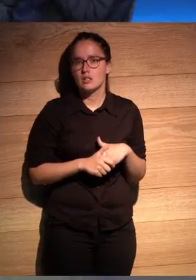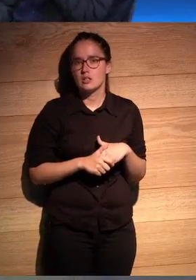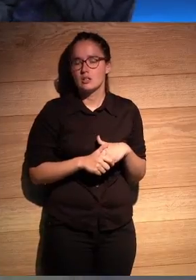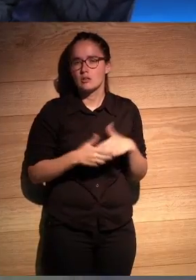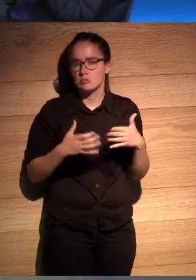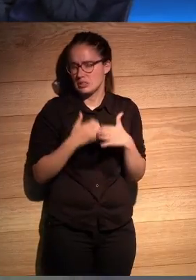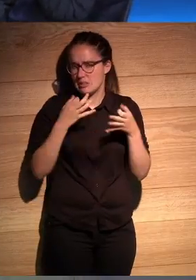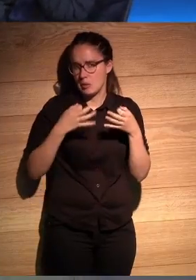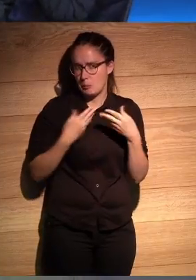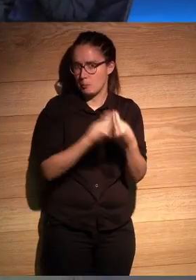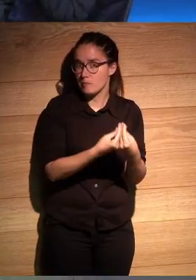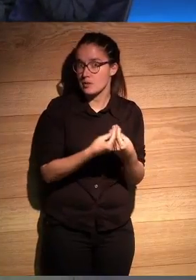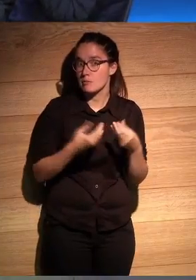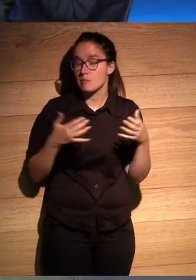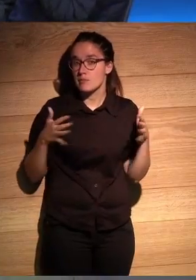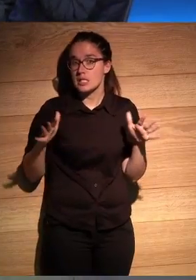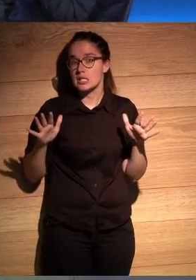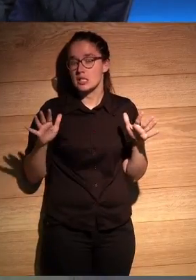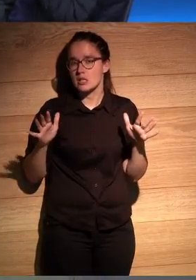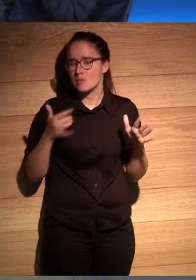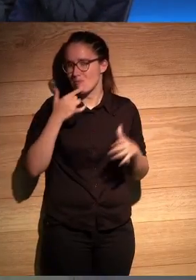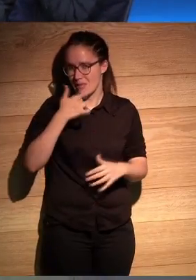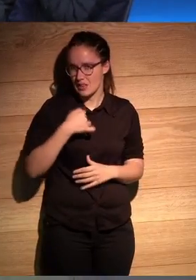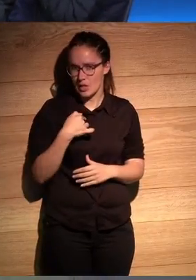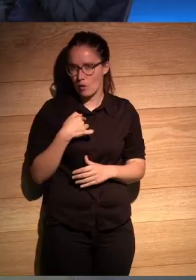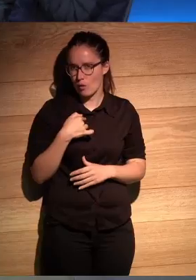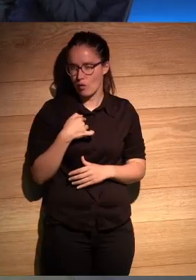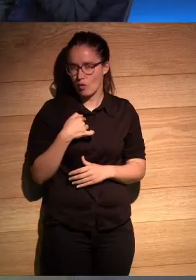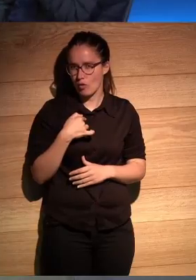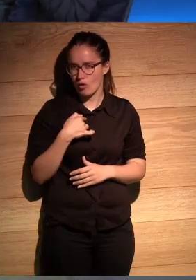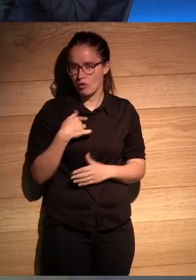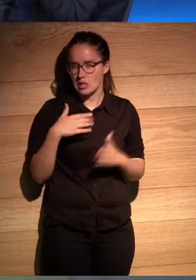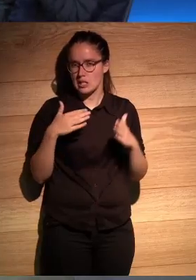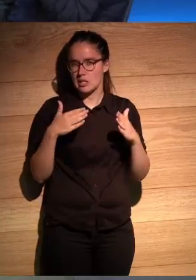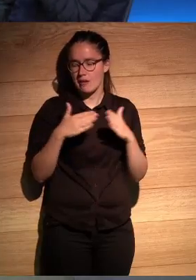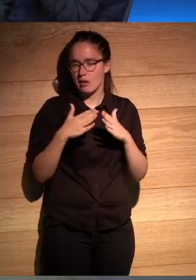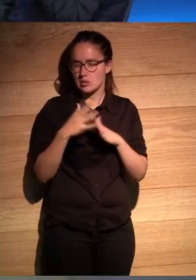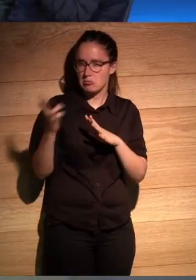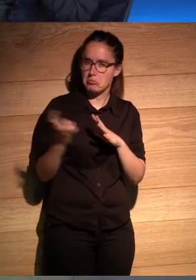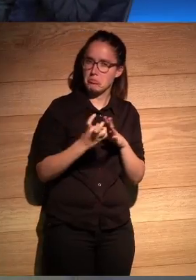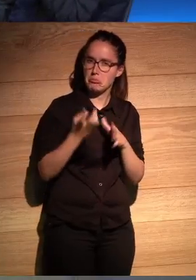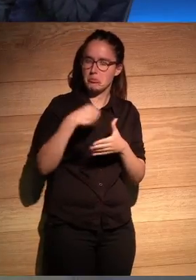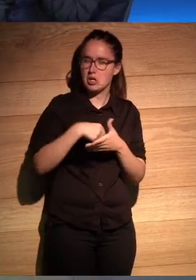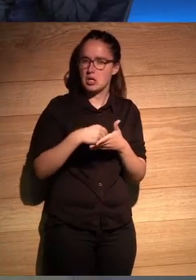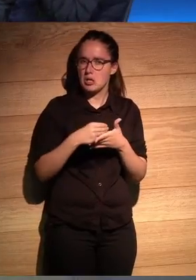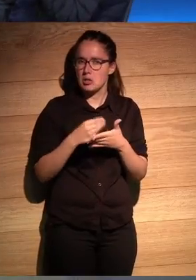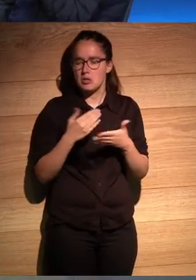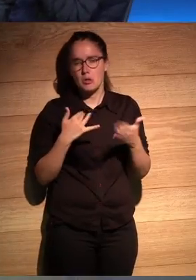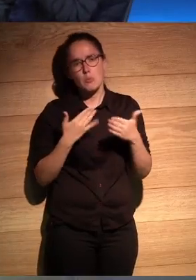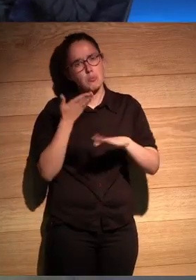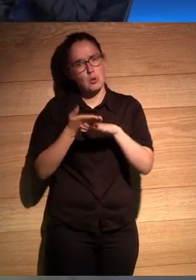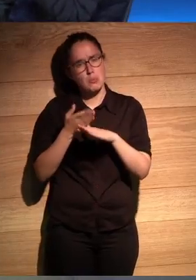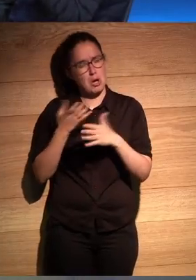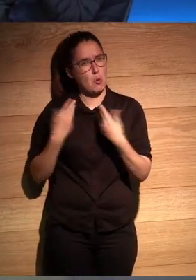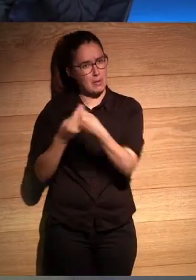veces ya de todos modos pero bueno y me dijo pasó por casa y me dijo bueno me vuelvo para Blanes acompáñame al tren